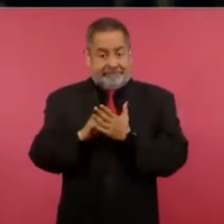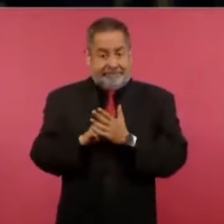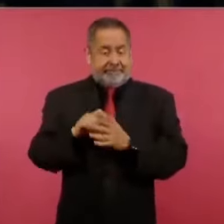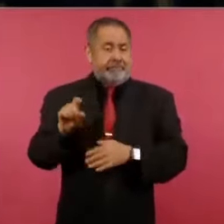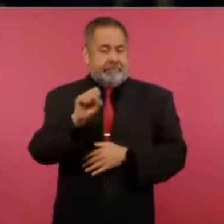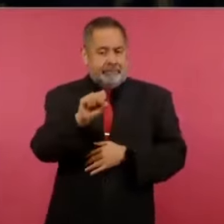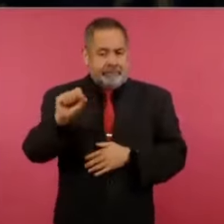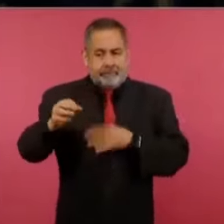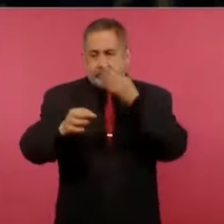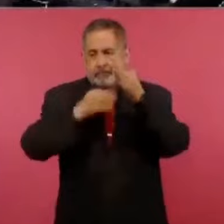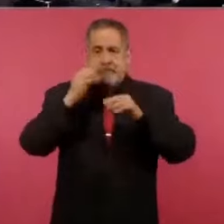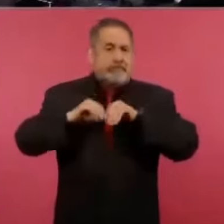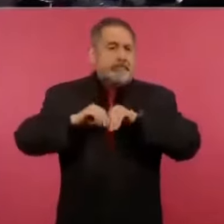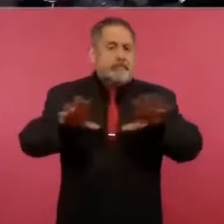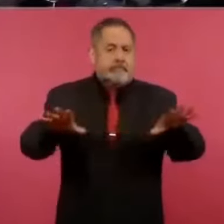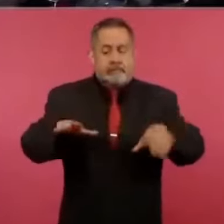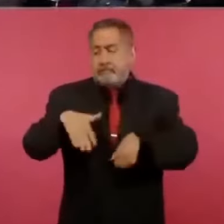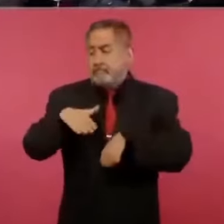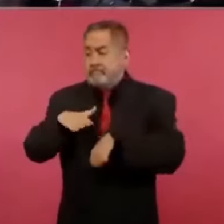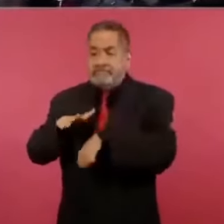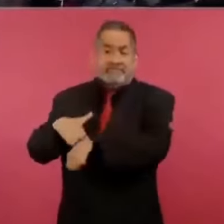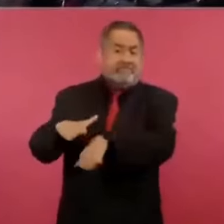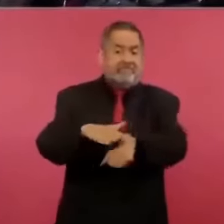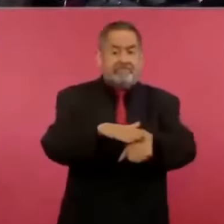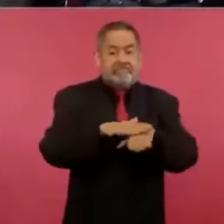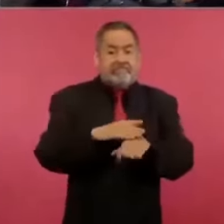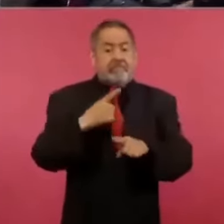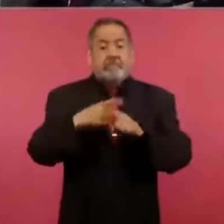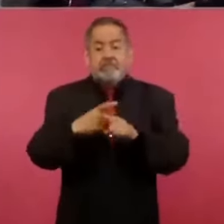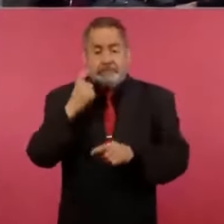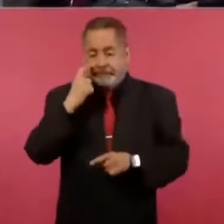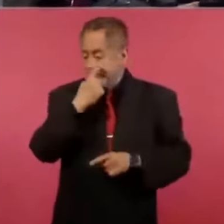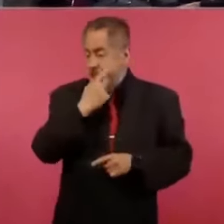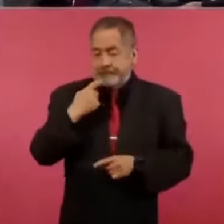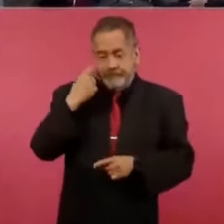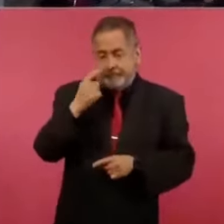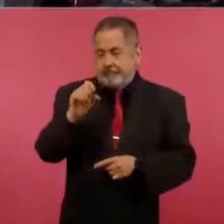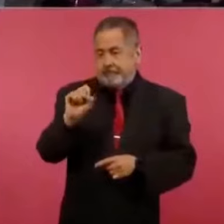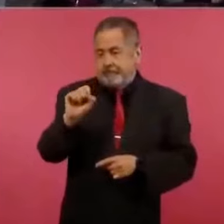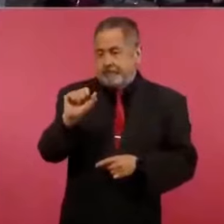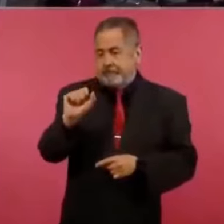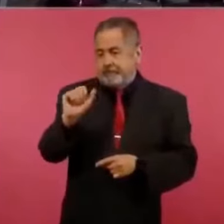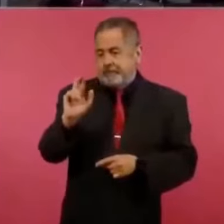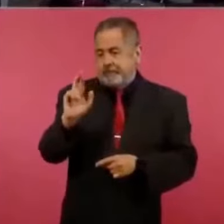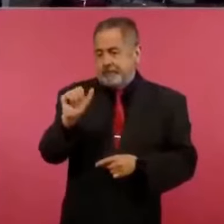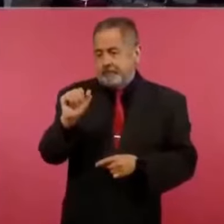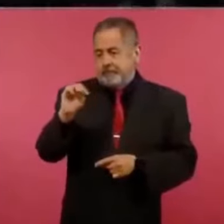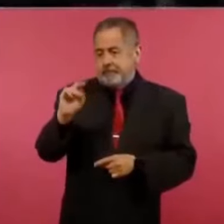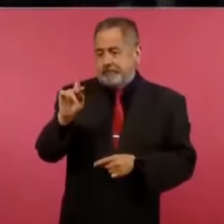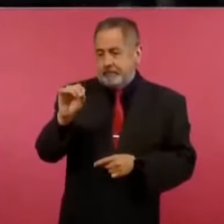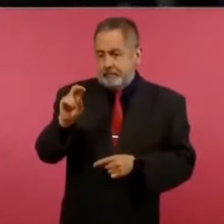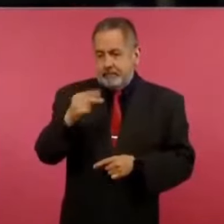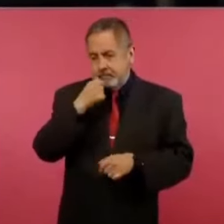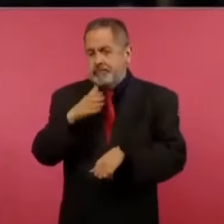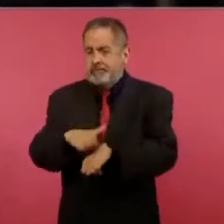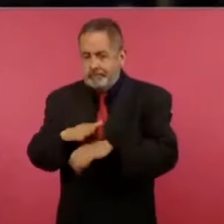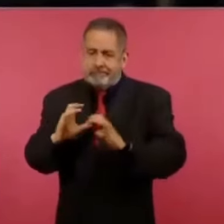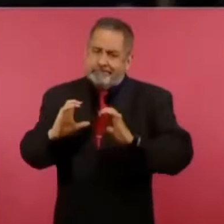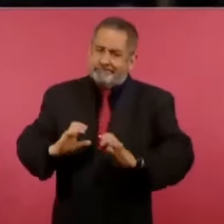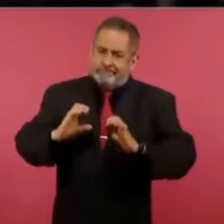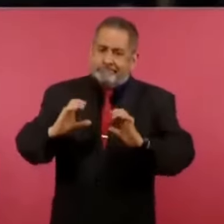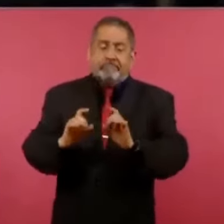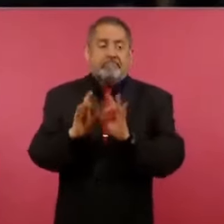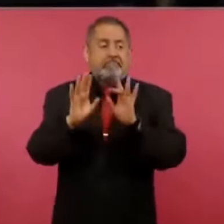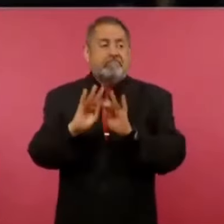emitió un aviso epidemiológico por sarampión. La propia dependencia llamó a reforzar la vigilancia de casos